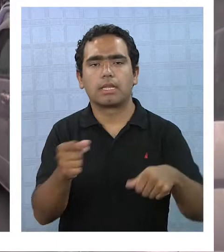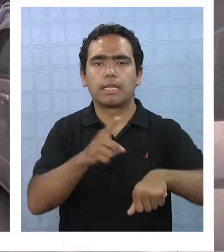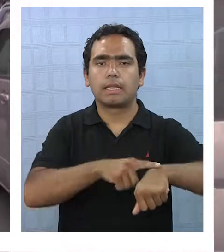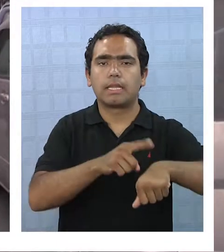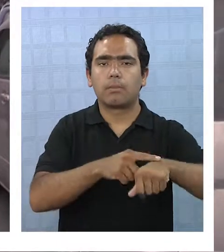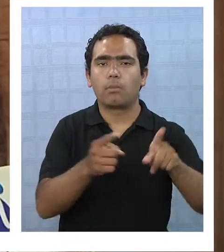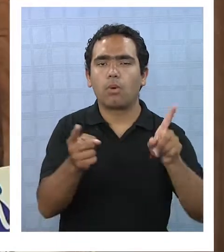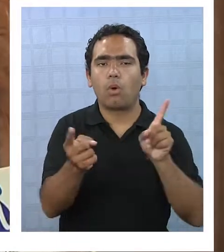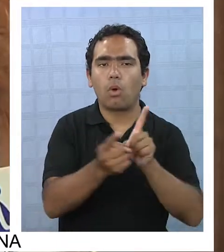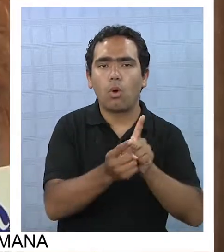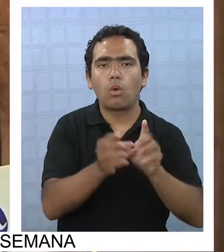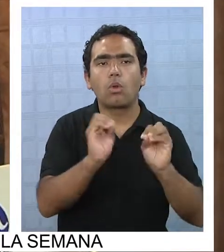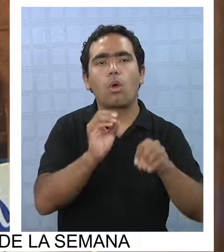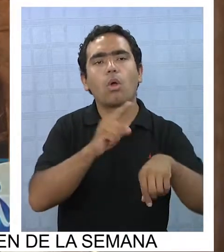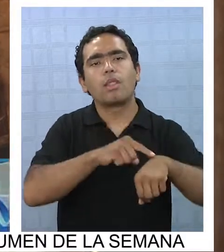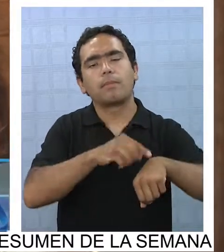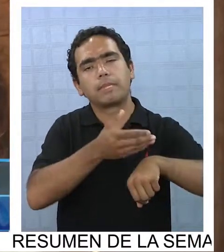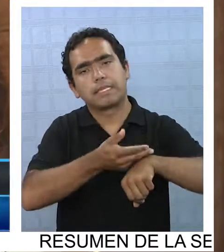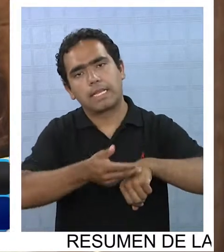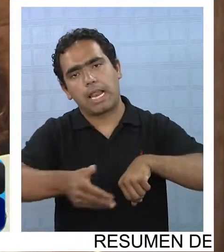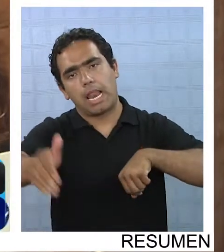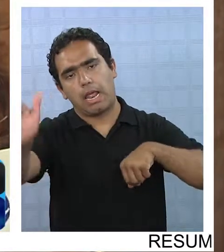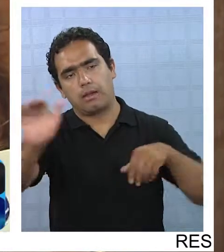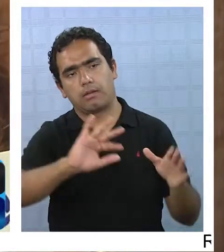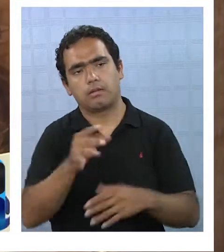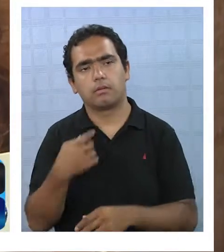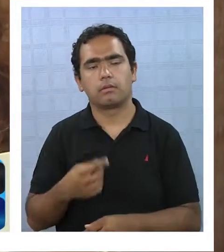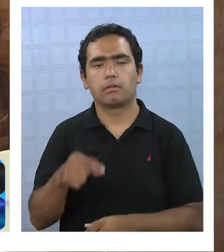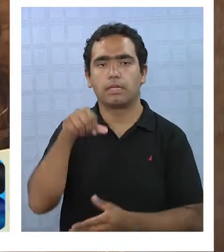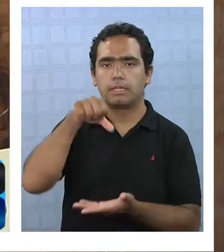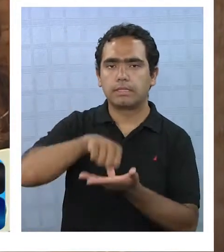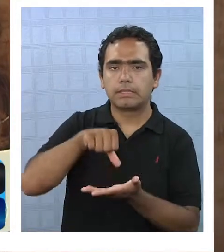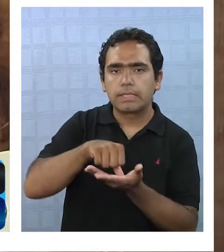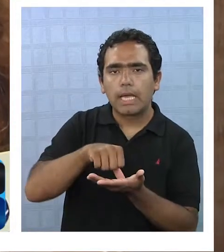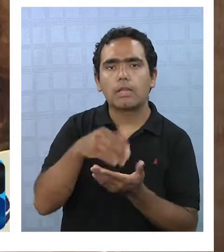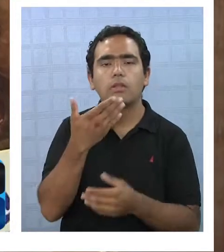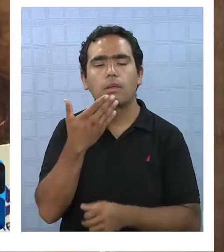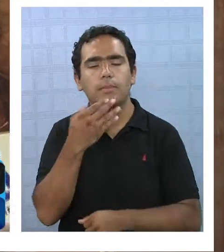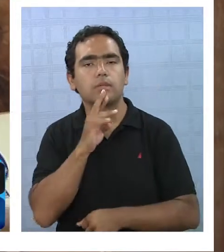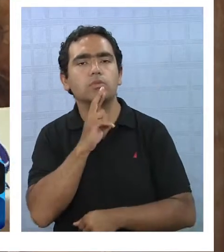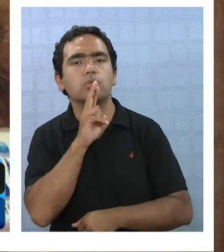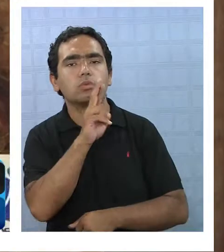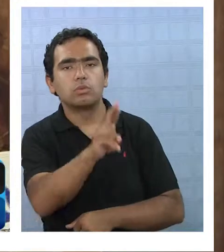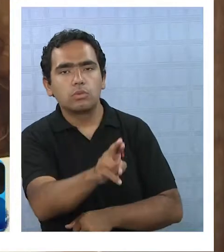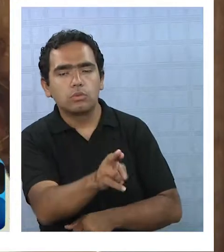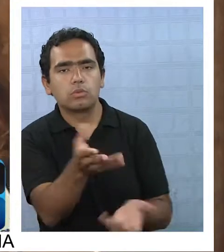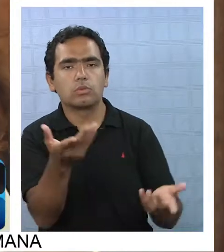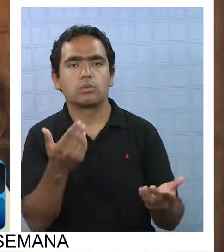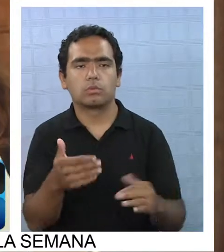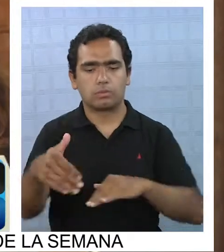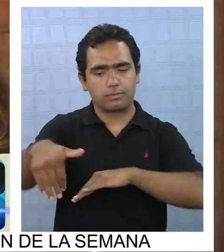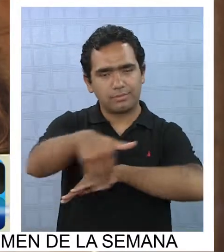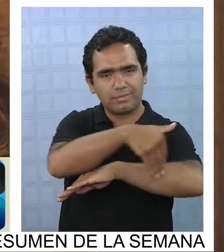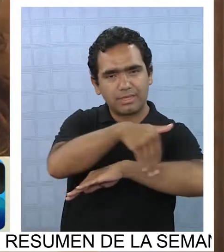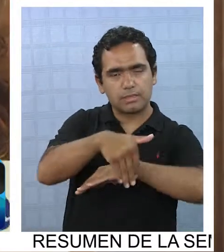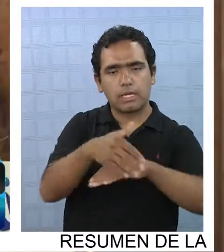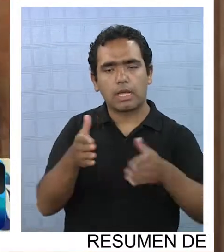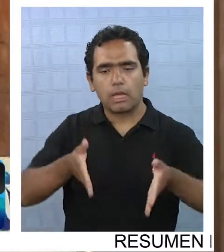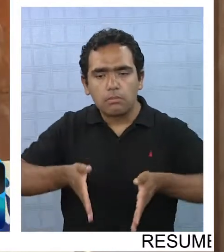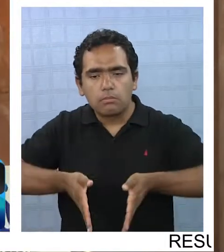plazo. En Iquique, en el centro de la ciudad, en el sector sur, donde hay pasajes, donde hay avenidas, no se puede transitar